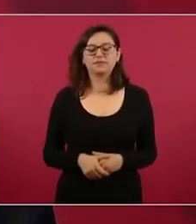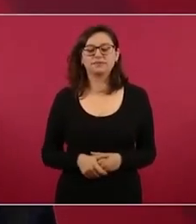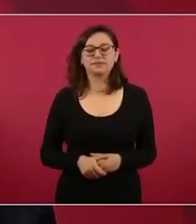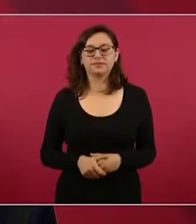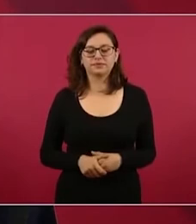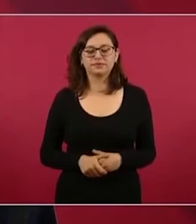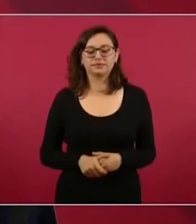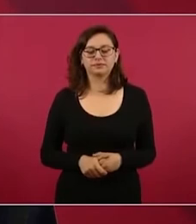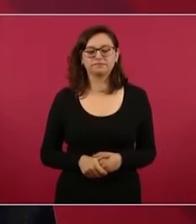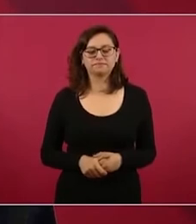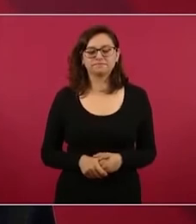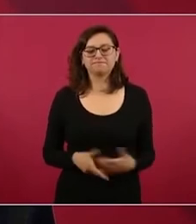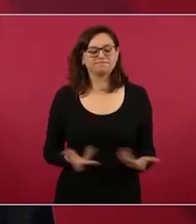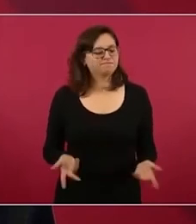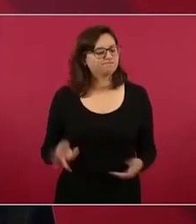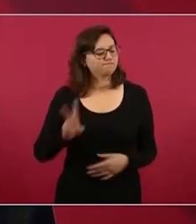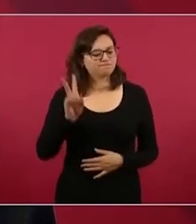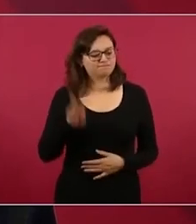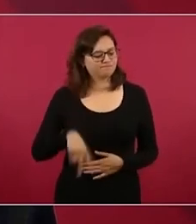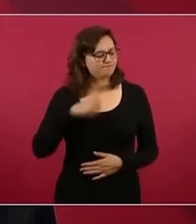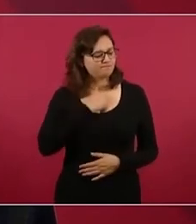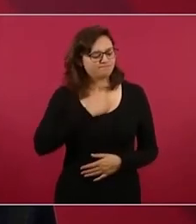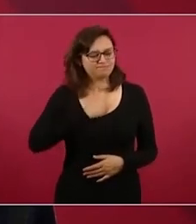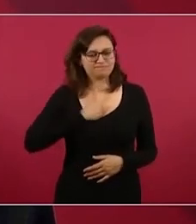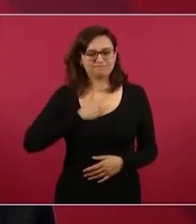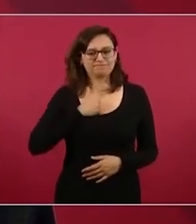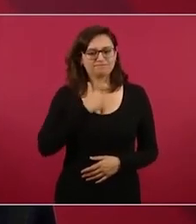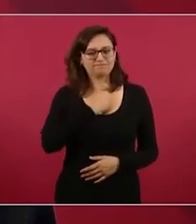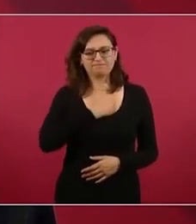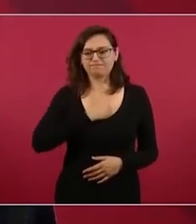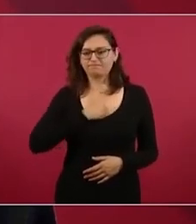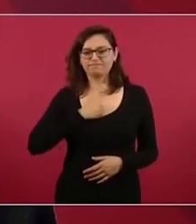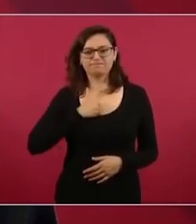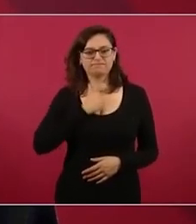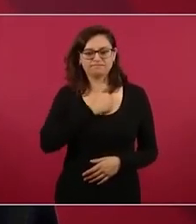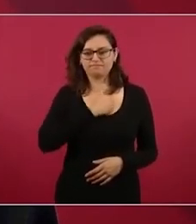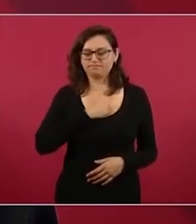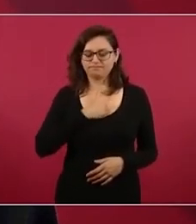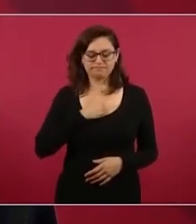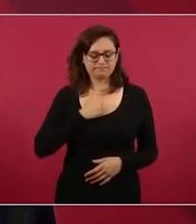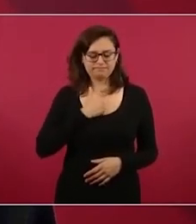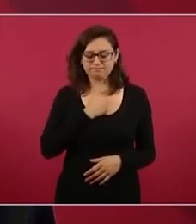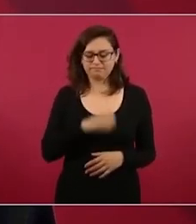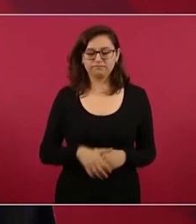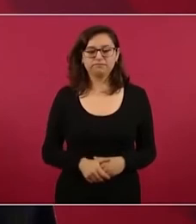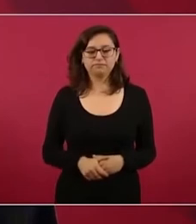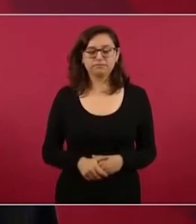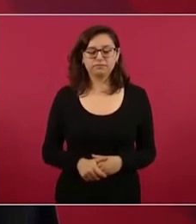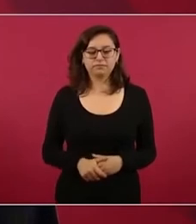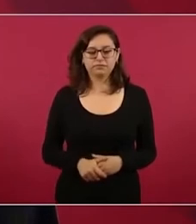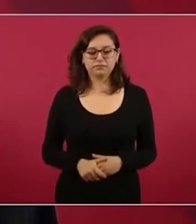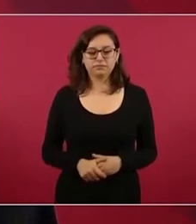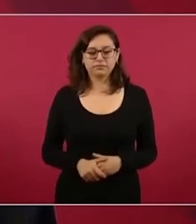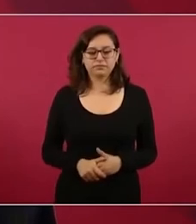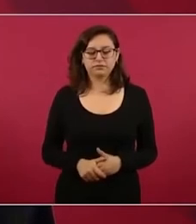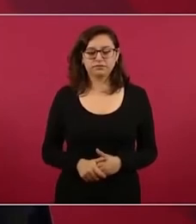y fue muy lamentable pues este caso yo voy a